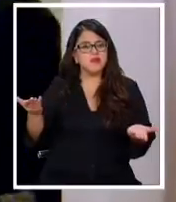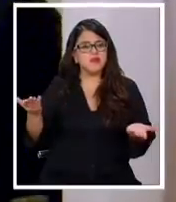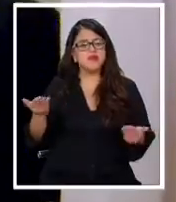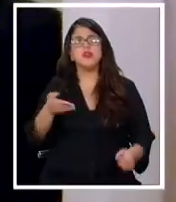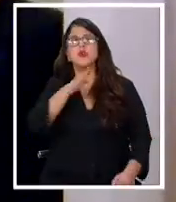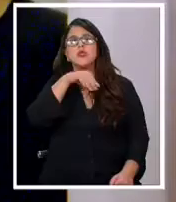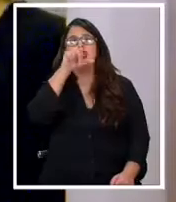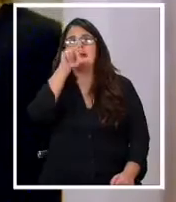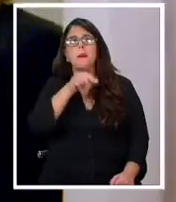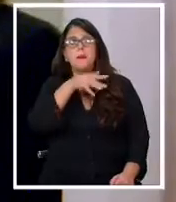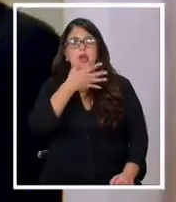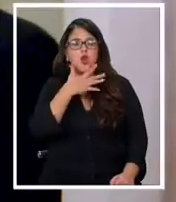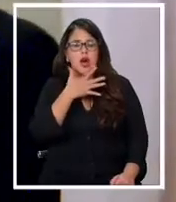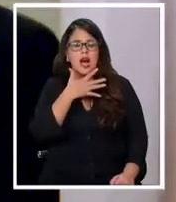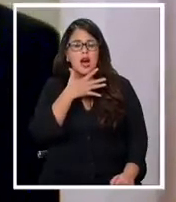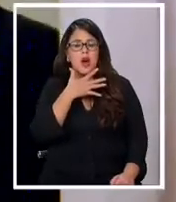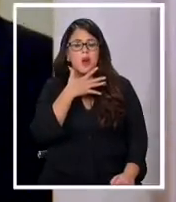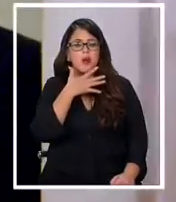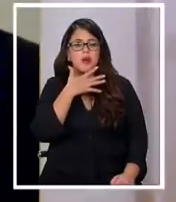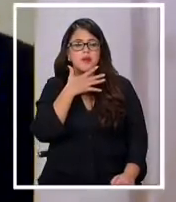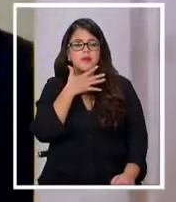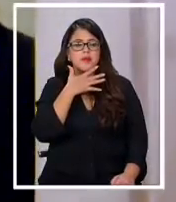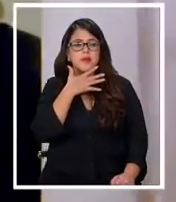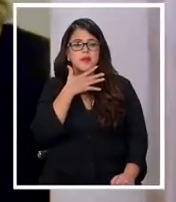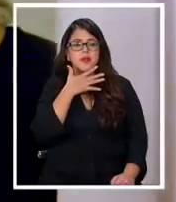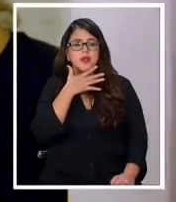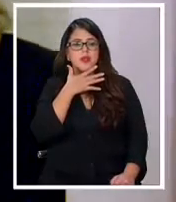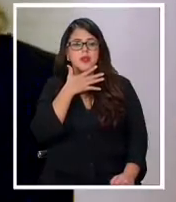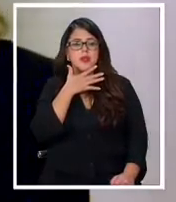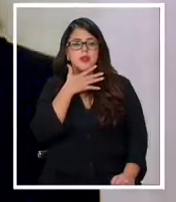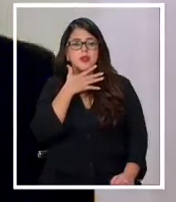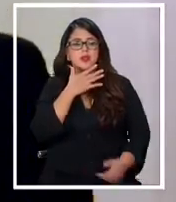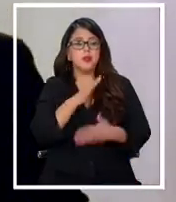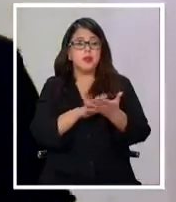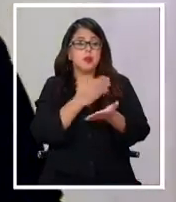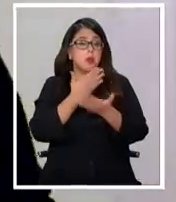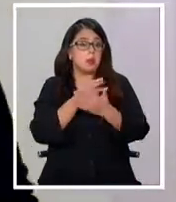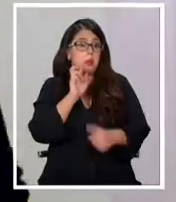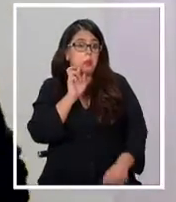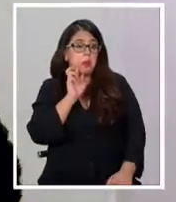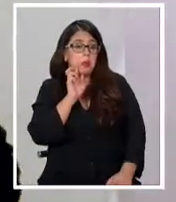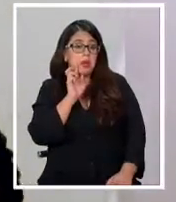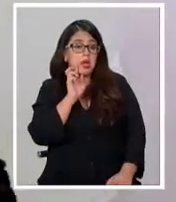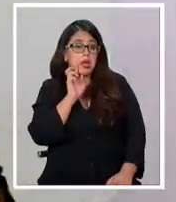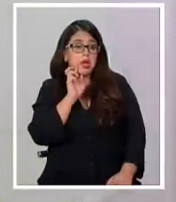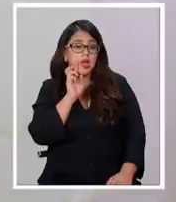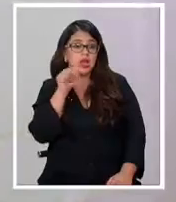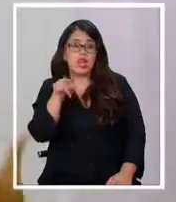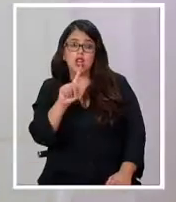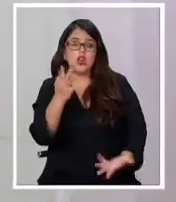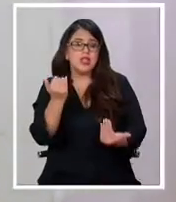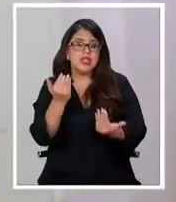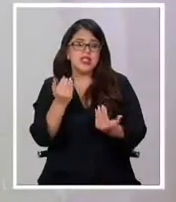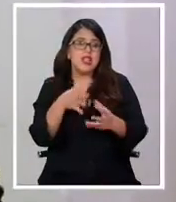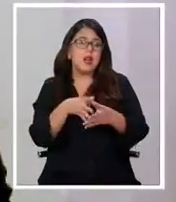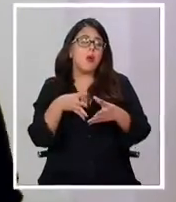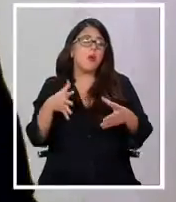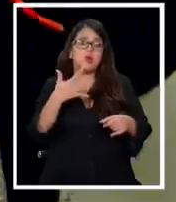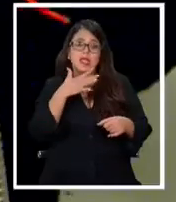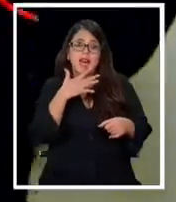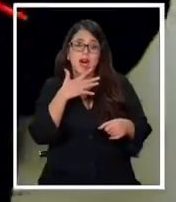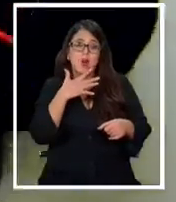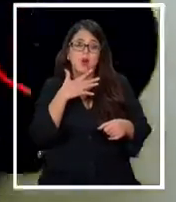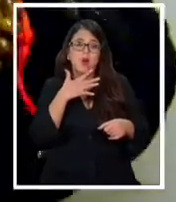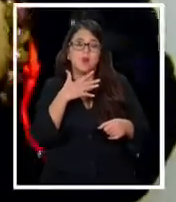Ocupar menos agua. Ocupar menos agua cuando uno hace pipí, que no necesita tanta agua para la